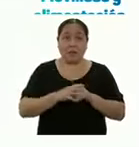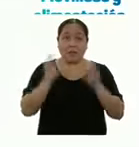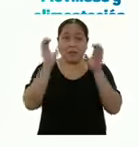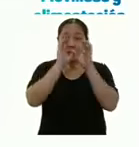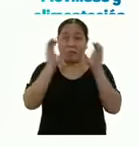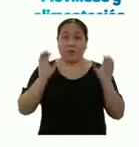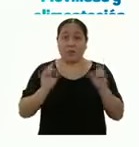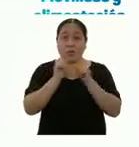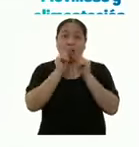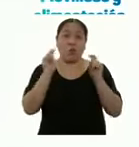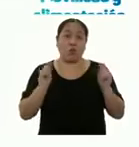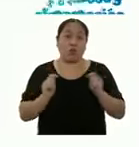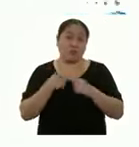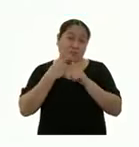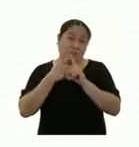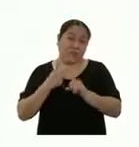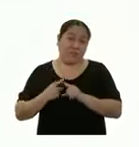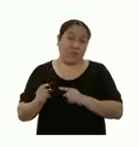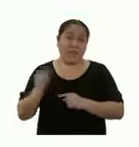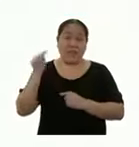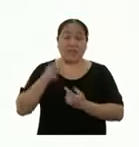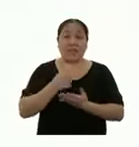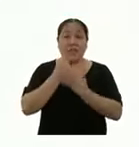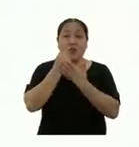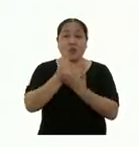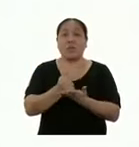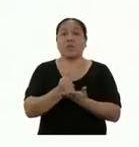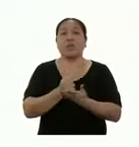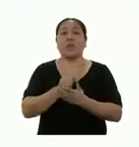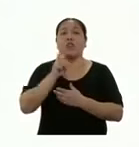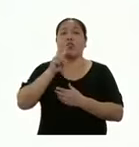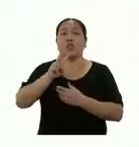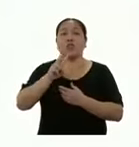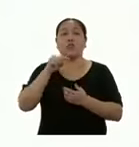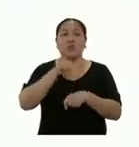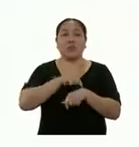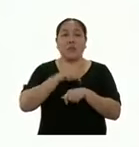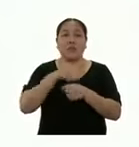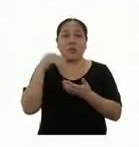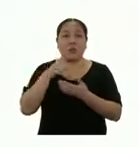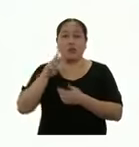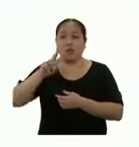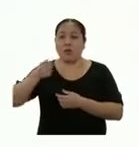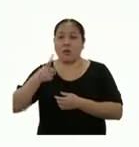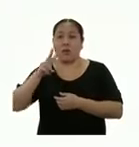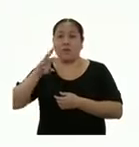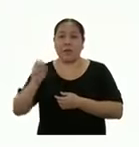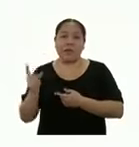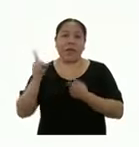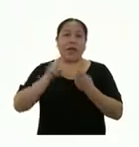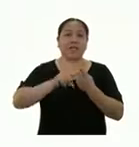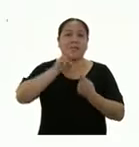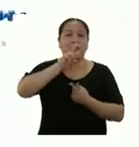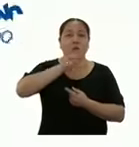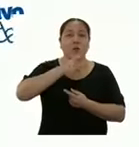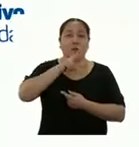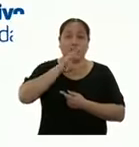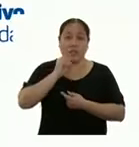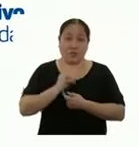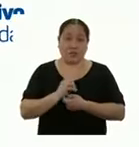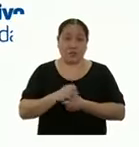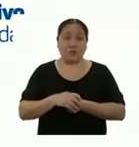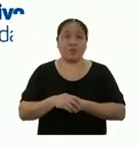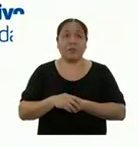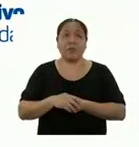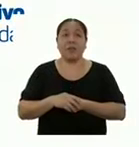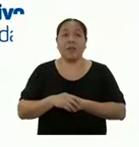titulación, entre otros. Los beneficios se otorgarán por dos periodos de estudio, del 2020 al 2022, para estudios de